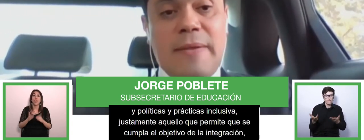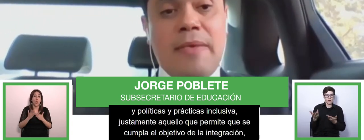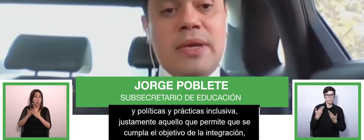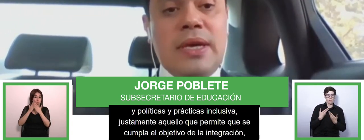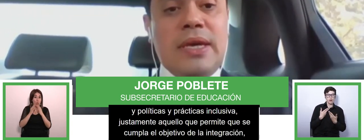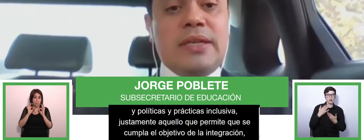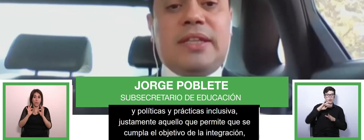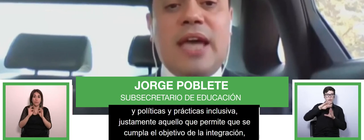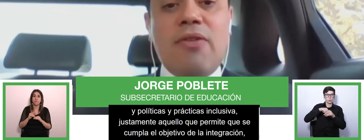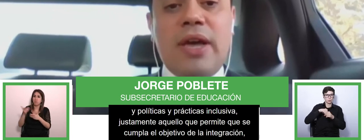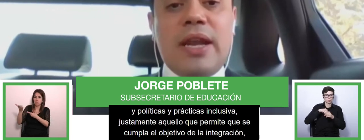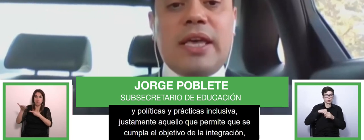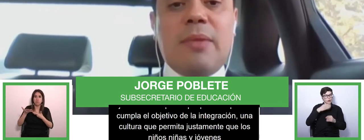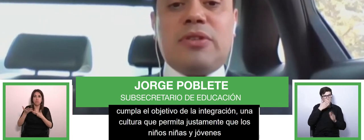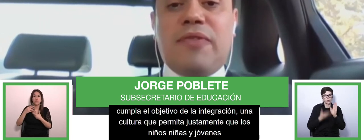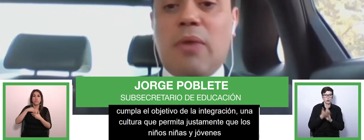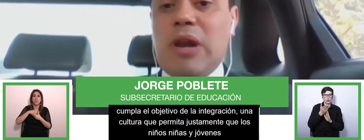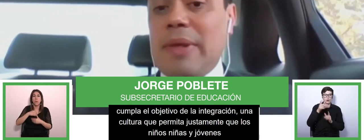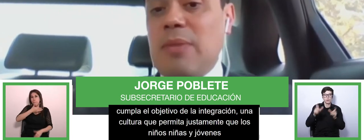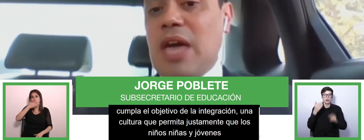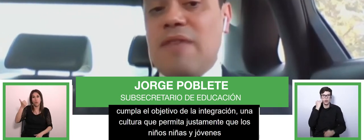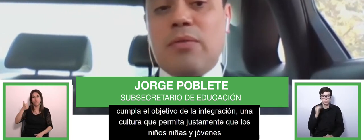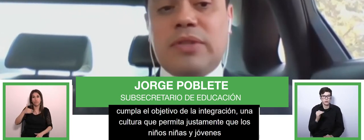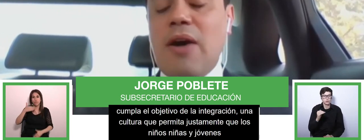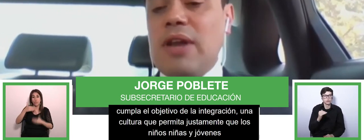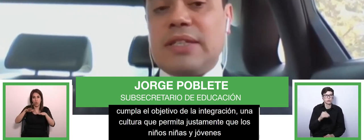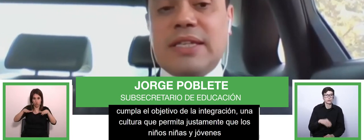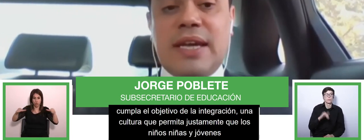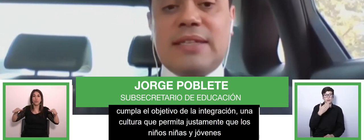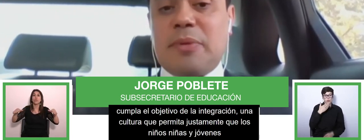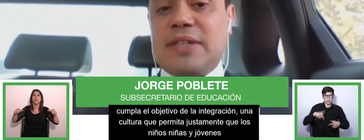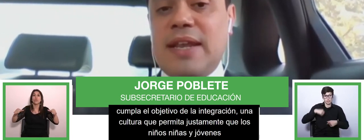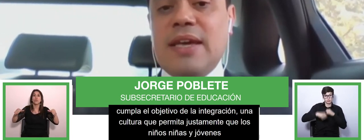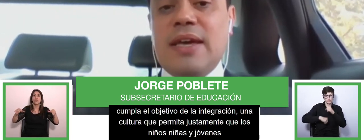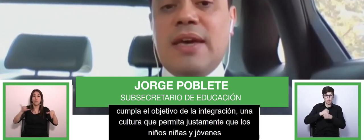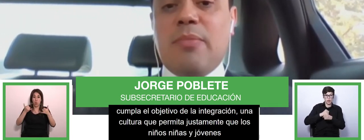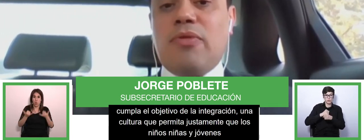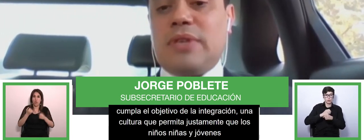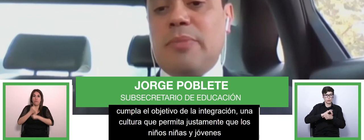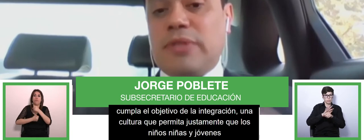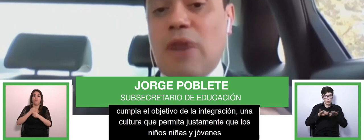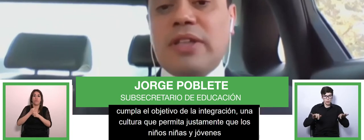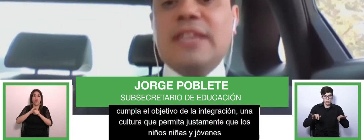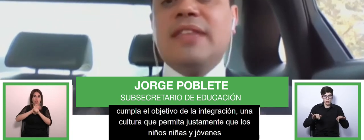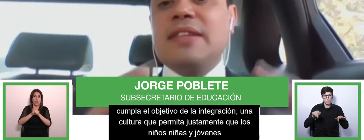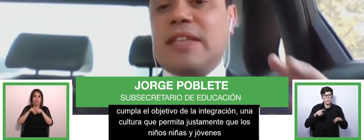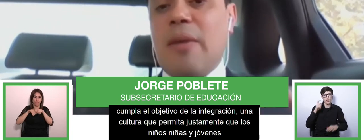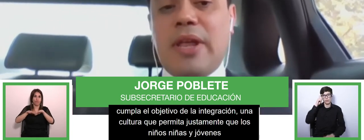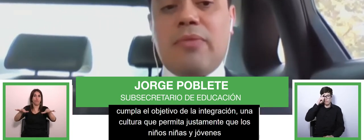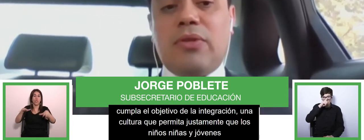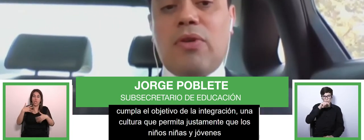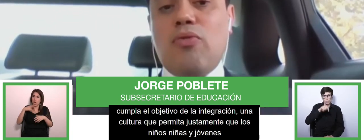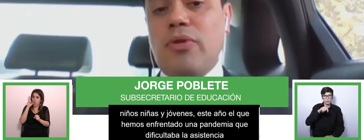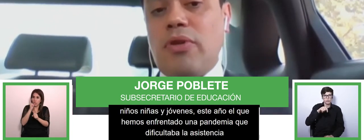especiales y este año en el que hemos enfrentado una pandemia que ha dificultado la asistencia a clases presenciales hemos impulsado distintas